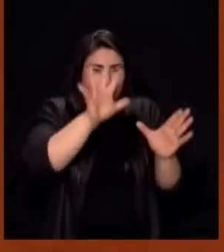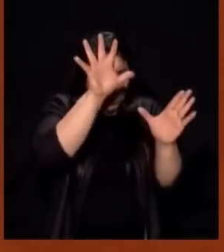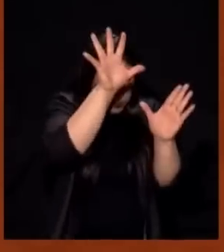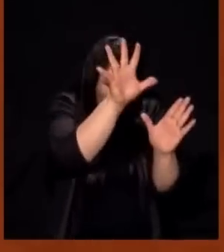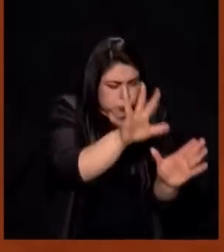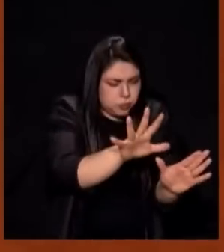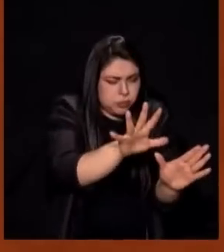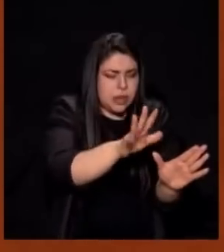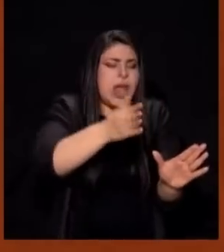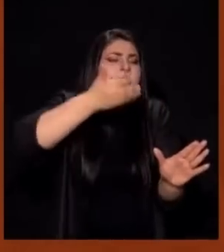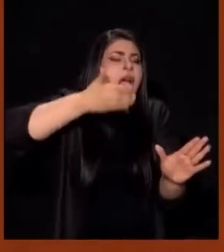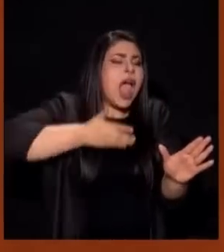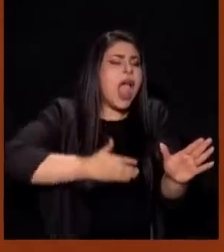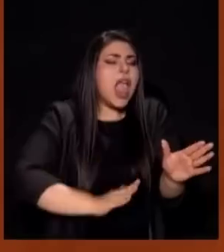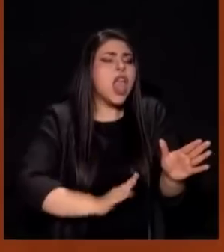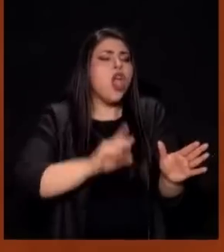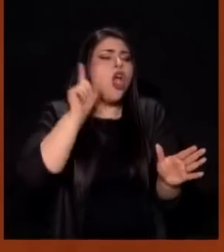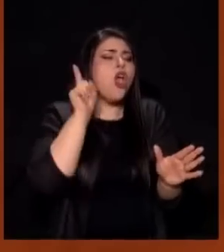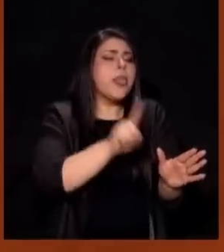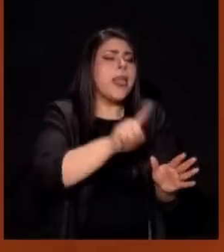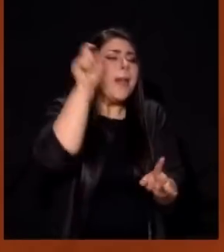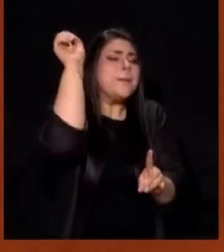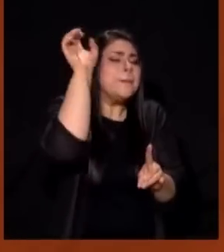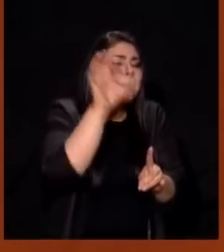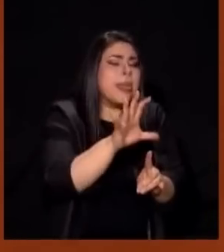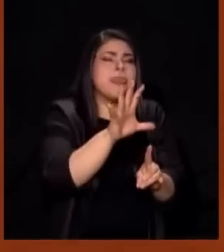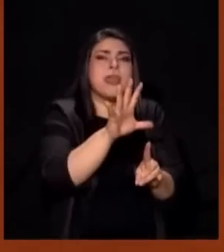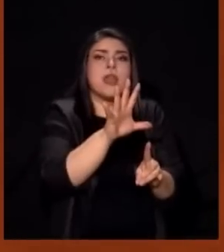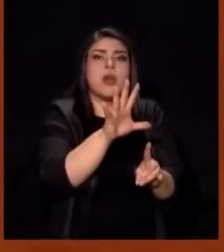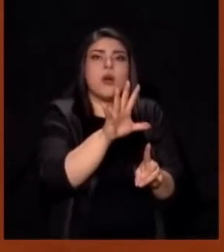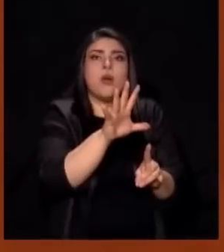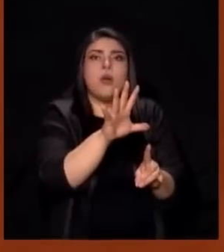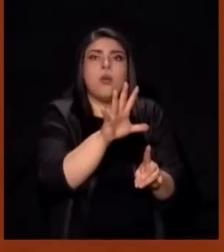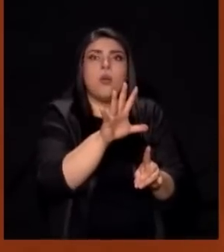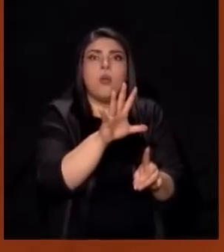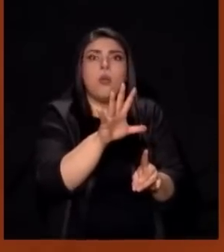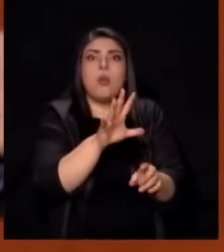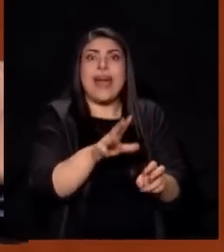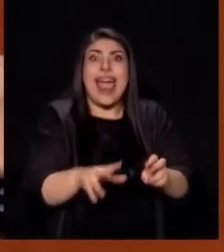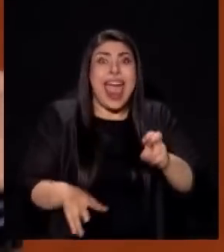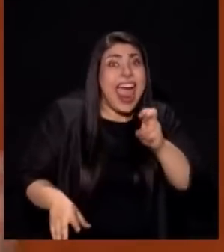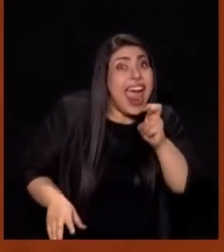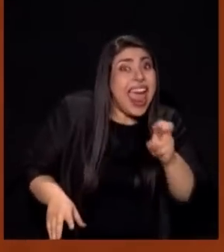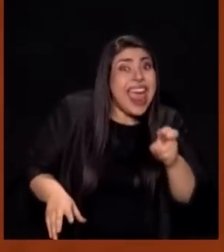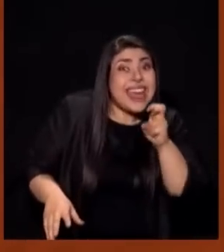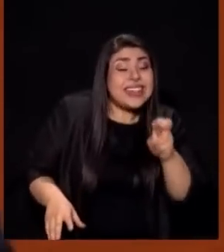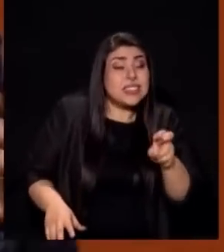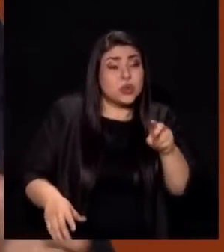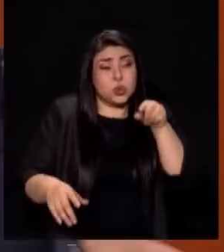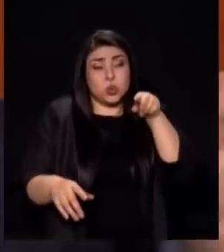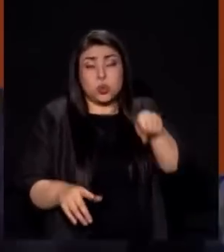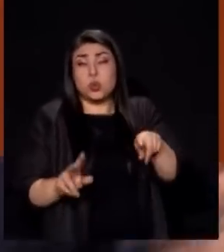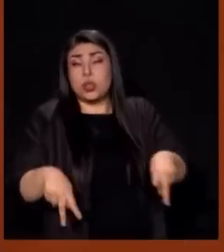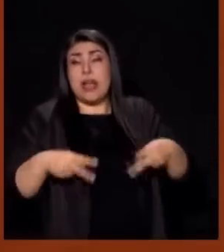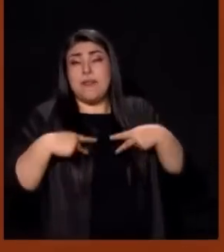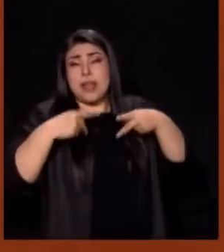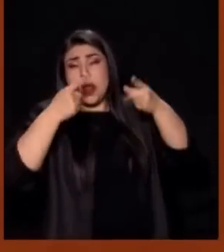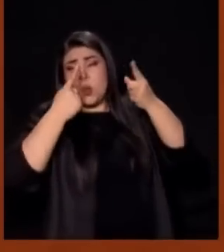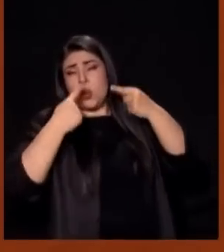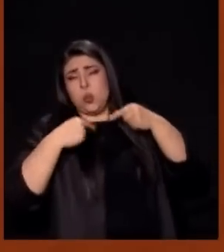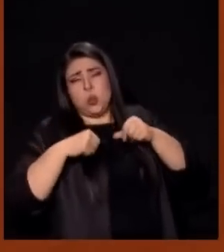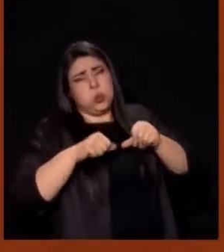bendigo Eso debería De provocar Toda una Vida Llena de Bendiciones